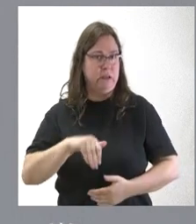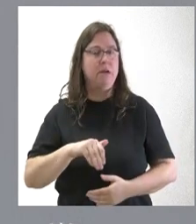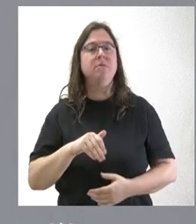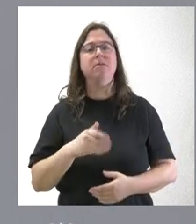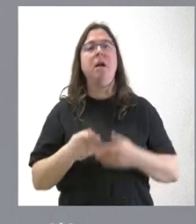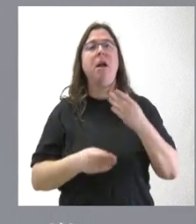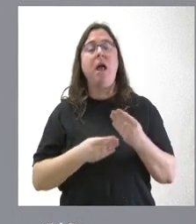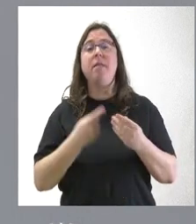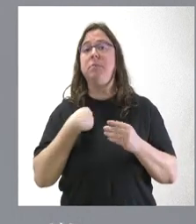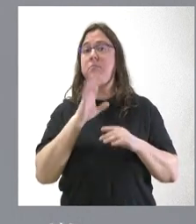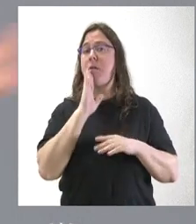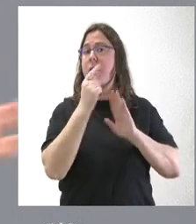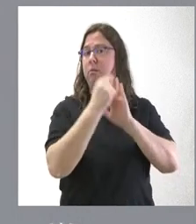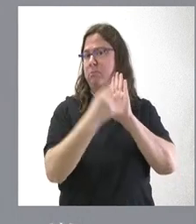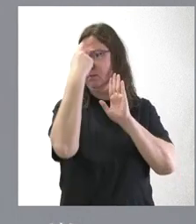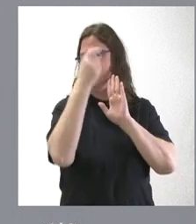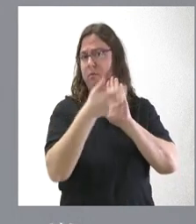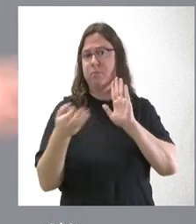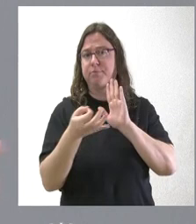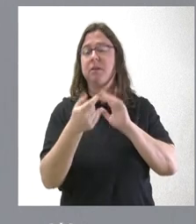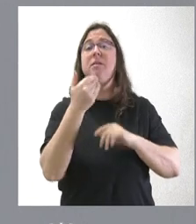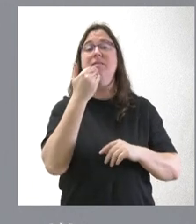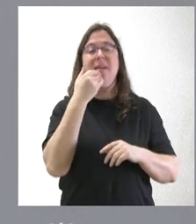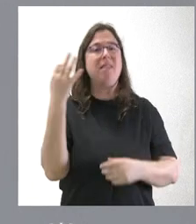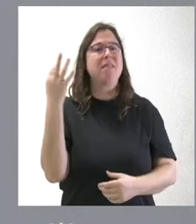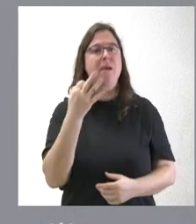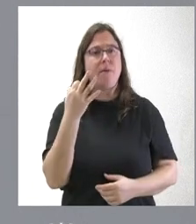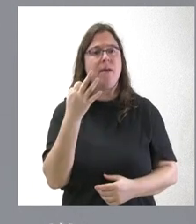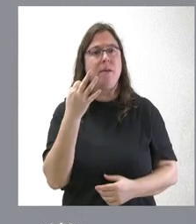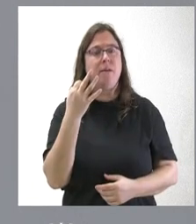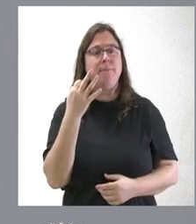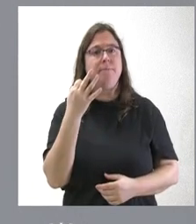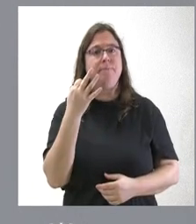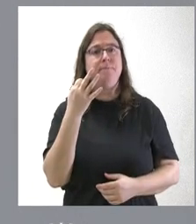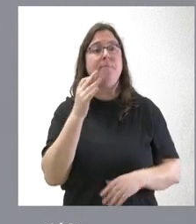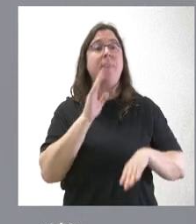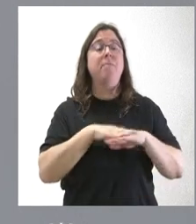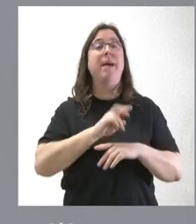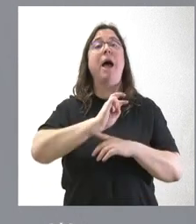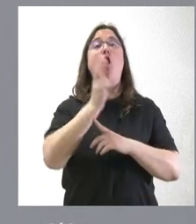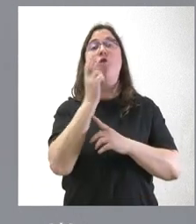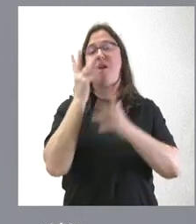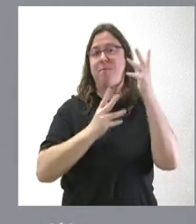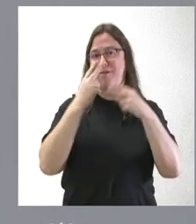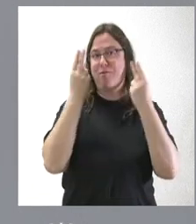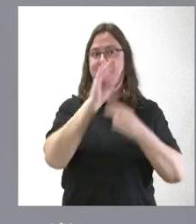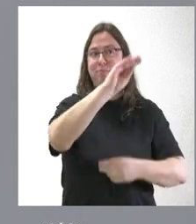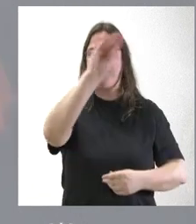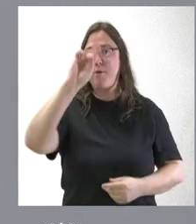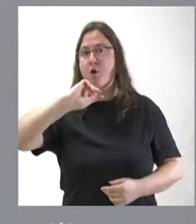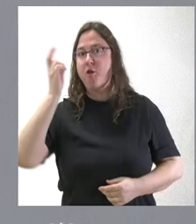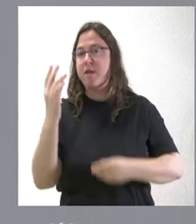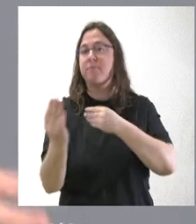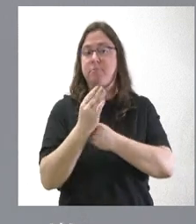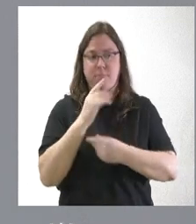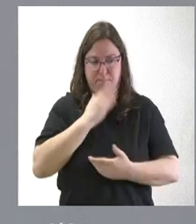en los términos que ustedes conocen. Lógicamente, quien tiene que dirigirse a otras Administraciones para solicitar la financiación es el